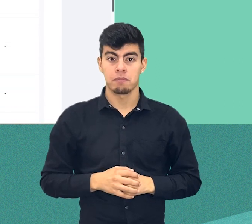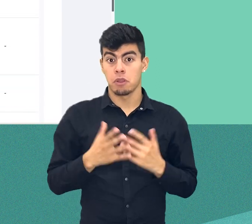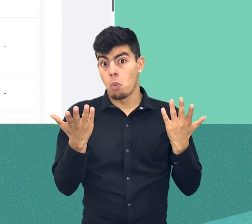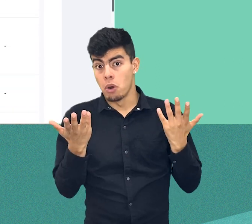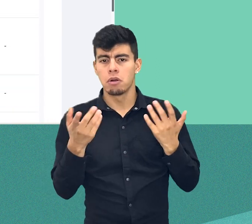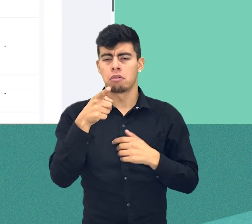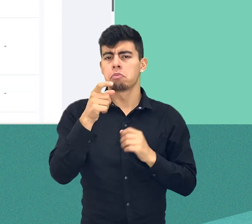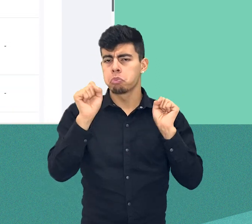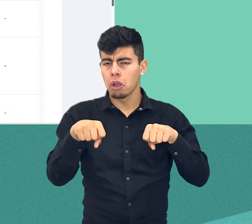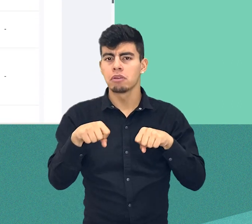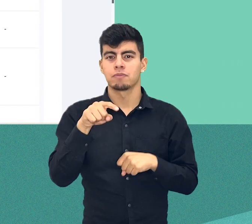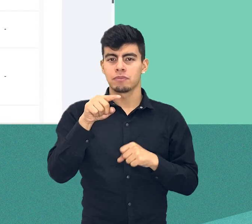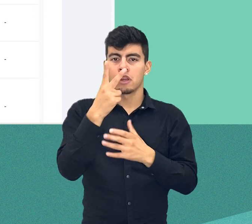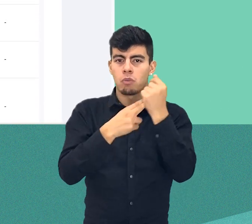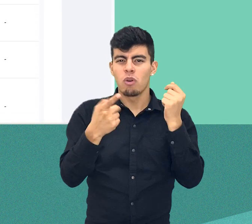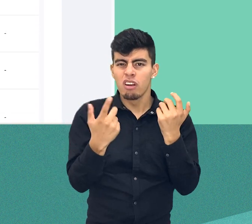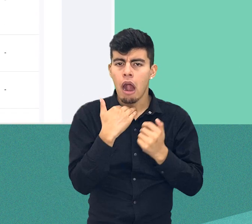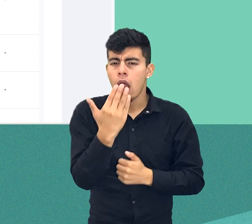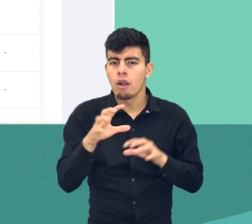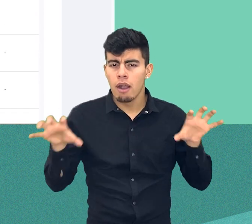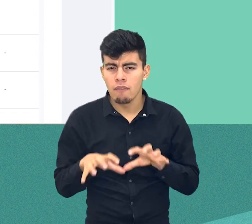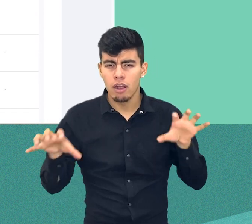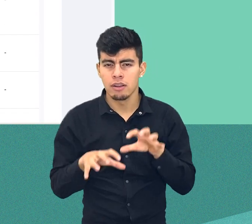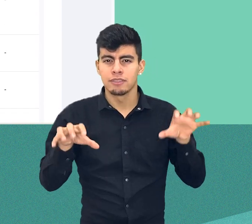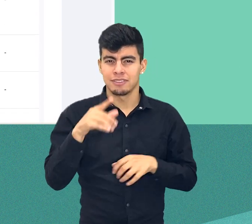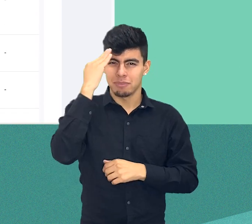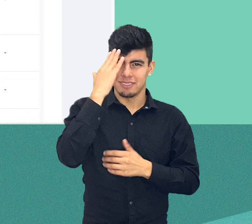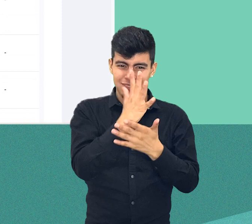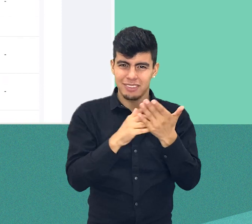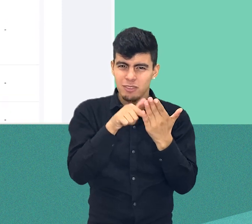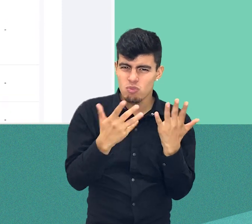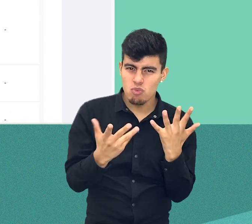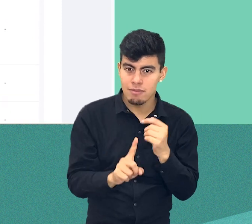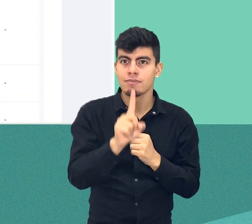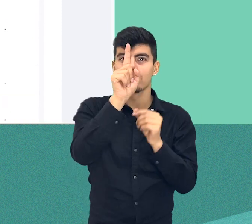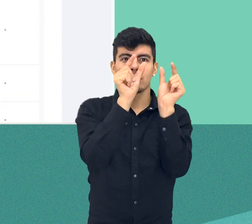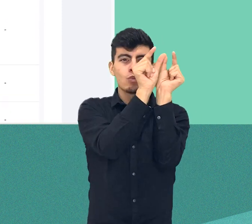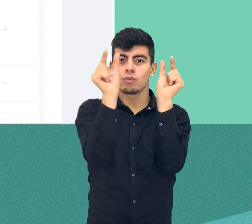del mismo. De igual manera, podemos acceder a las calificaciones de una actividad